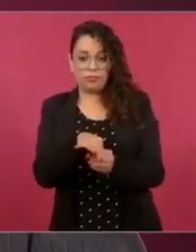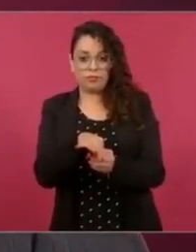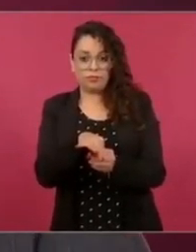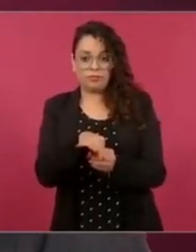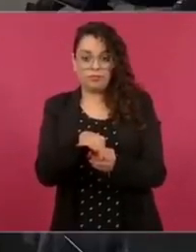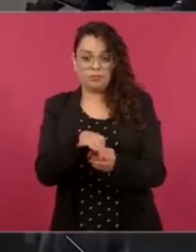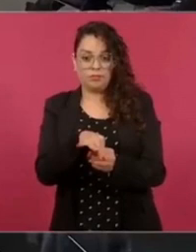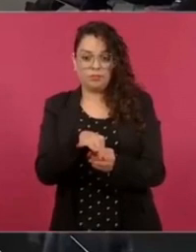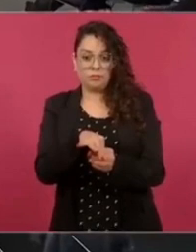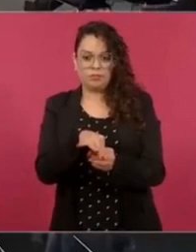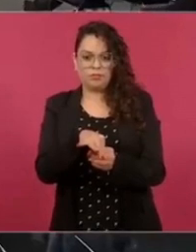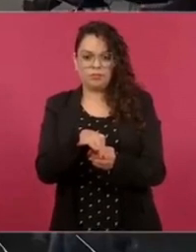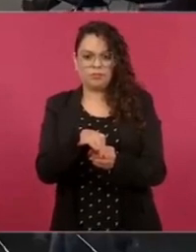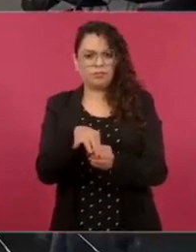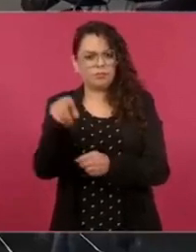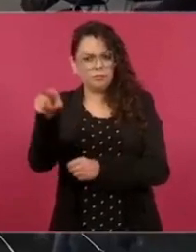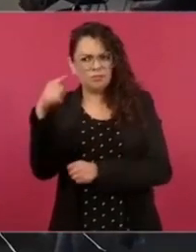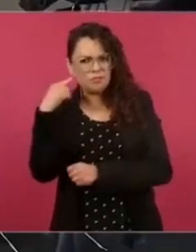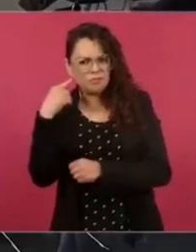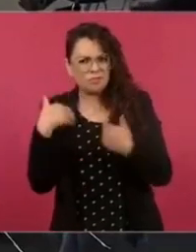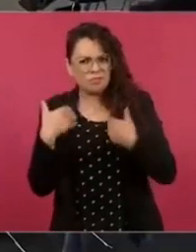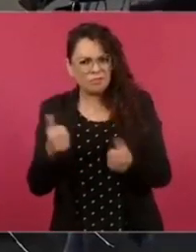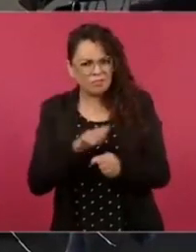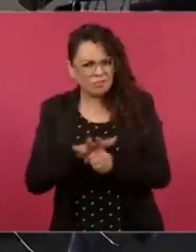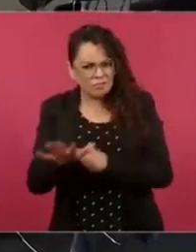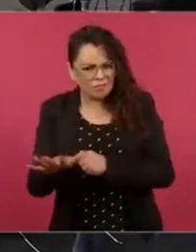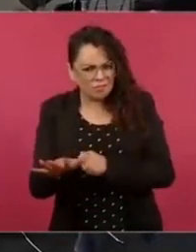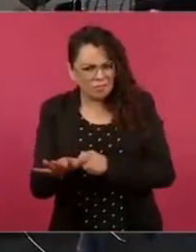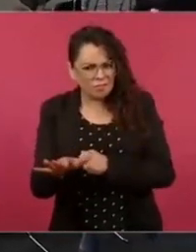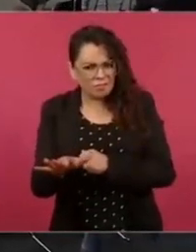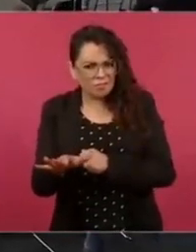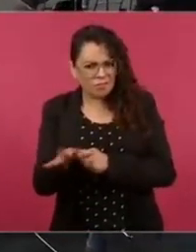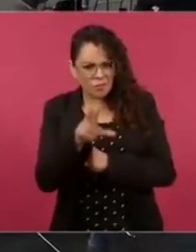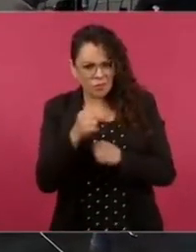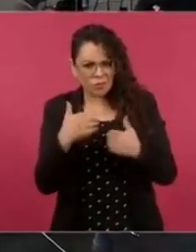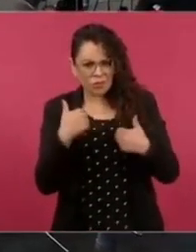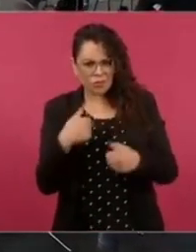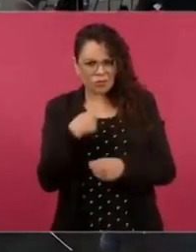¿Qué dije? Sí, lo dijo bien. ¿En urna?